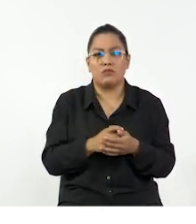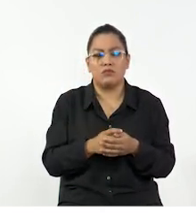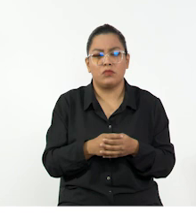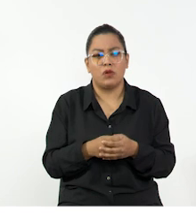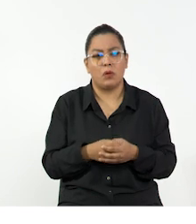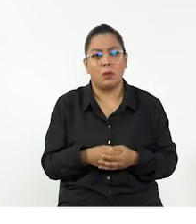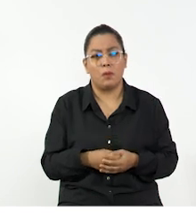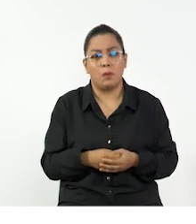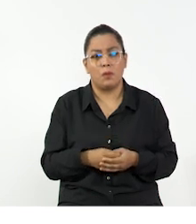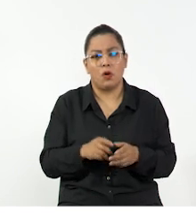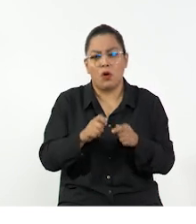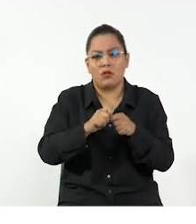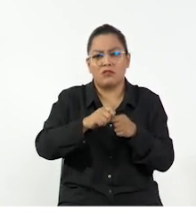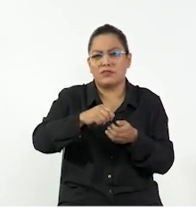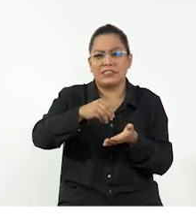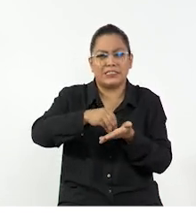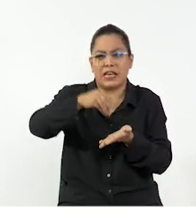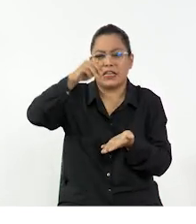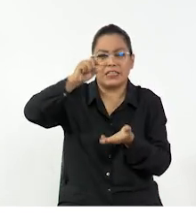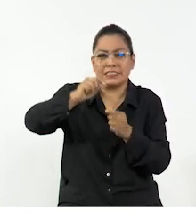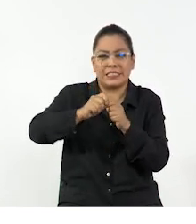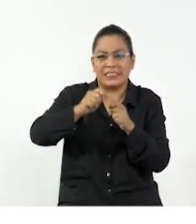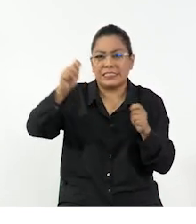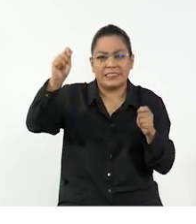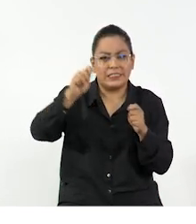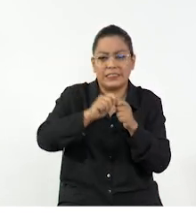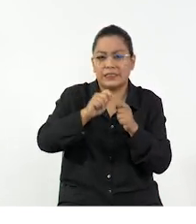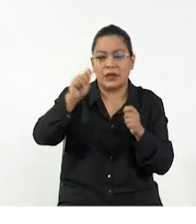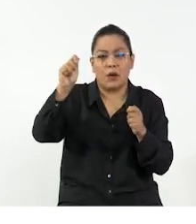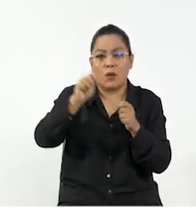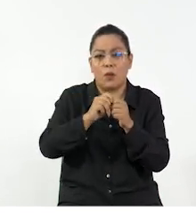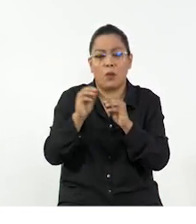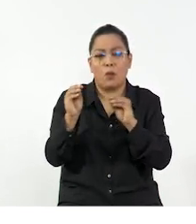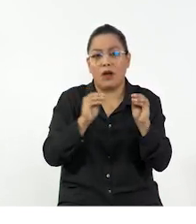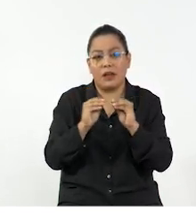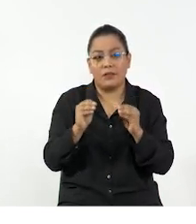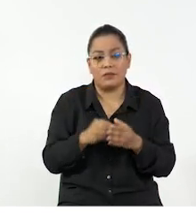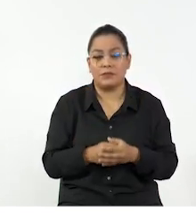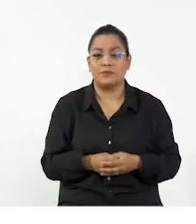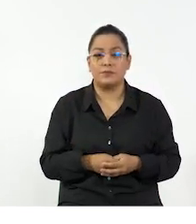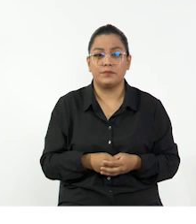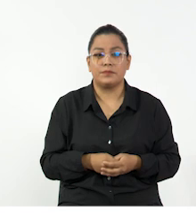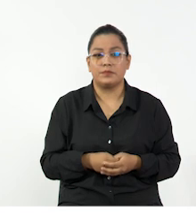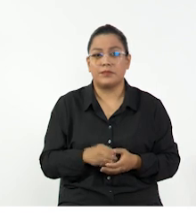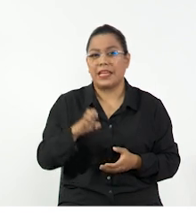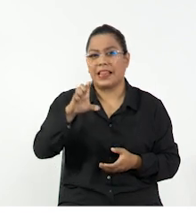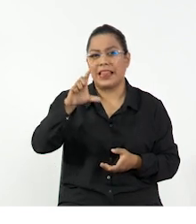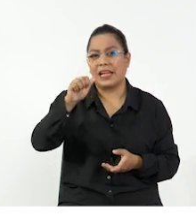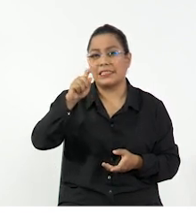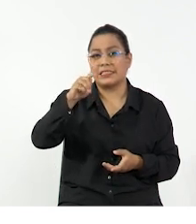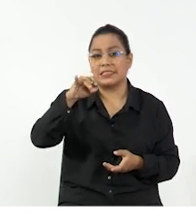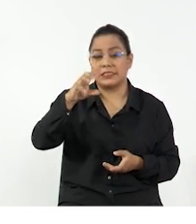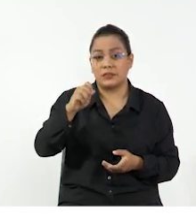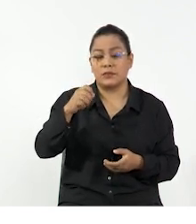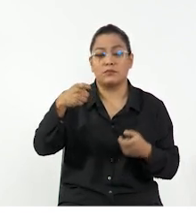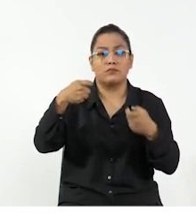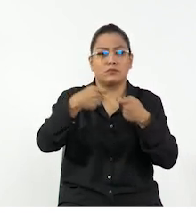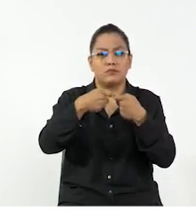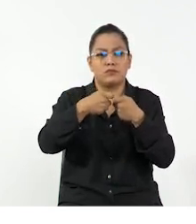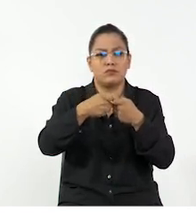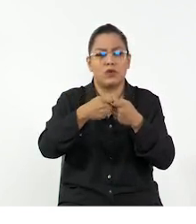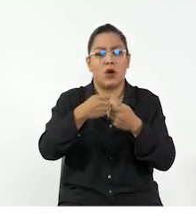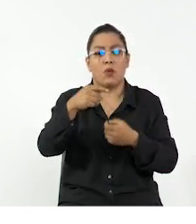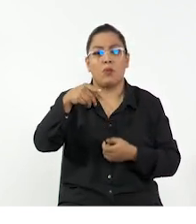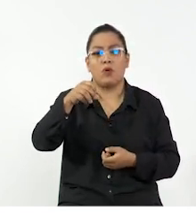elástico, como un resorte o como algo elástico, valga la redundancia. Para esto, también tenemos que